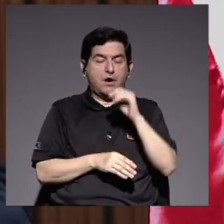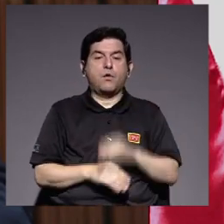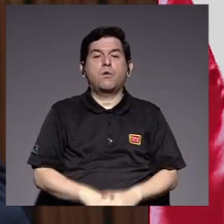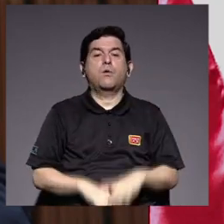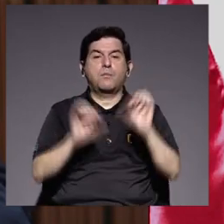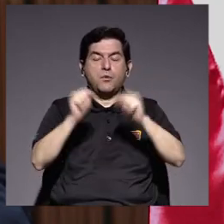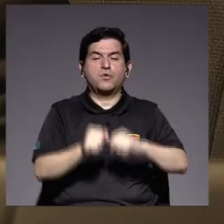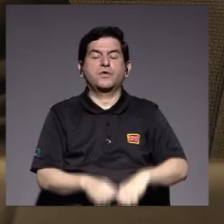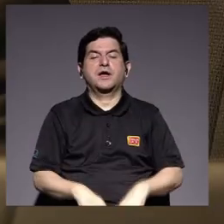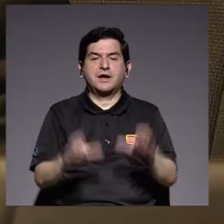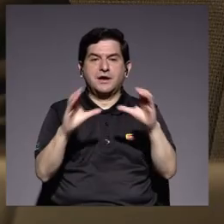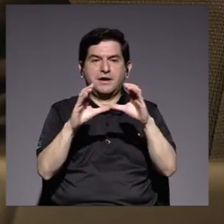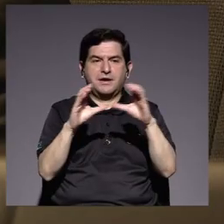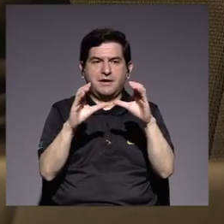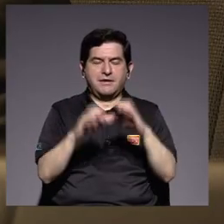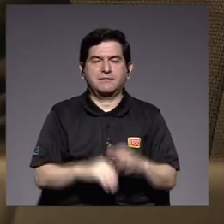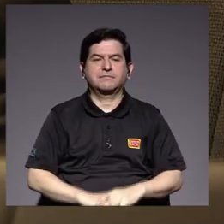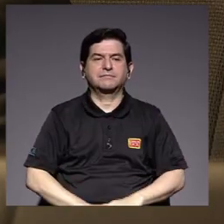acreditación